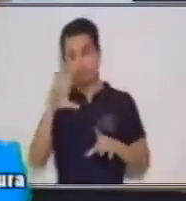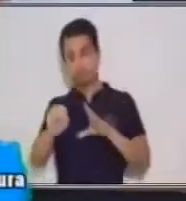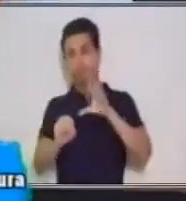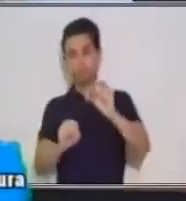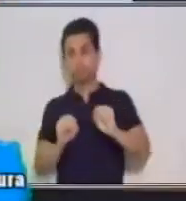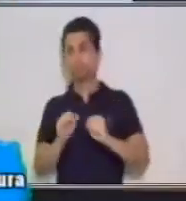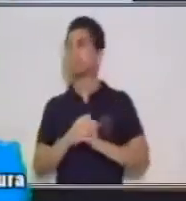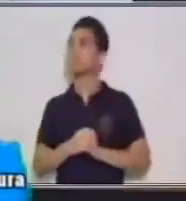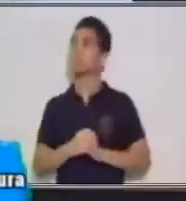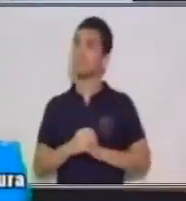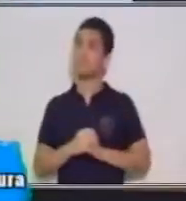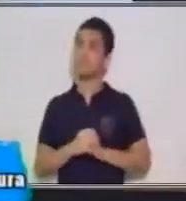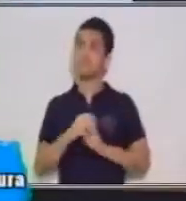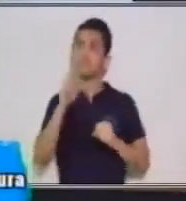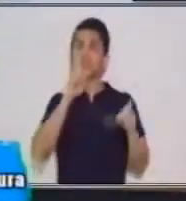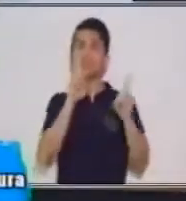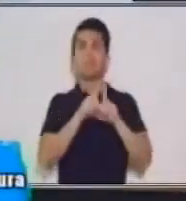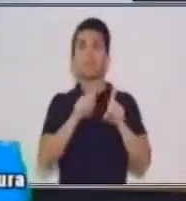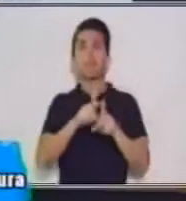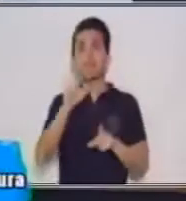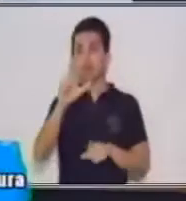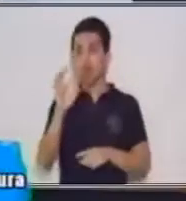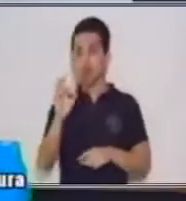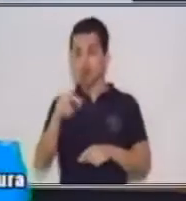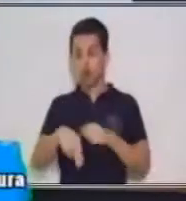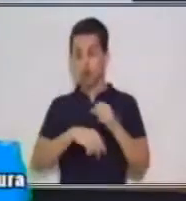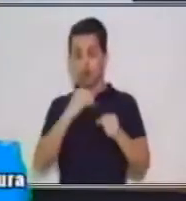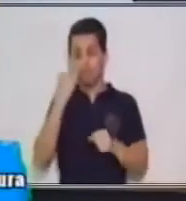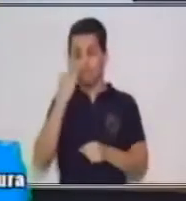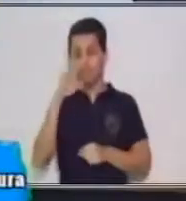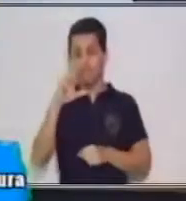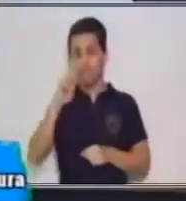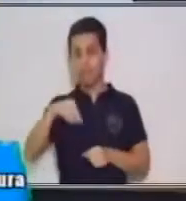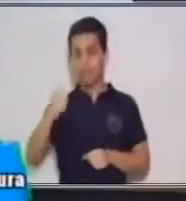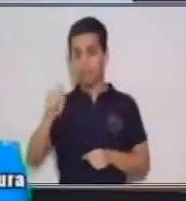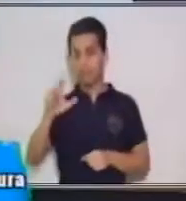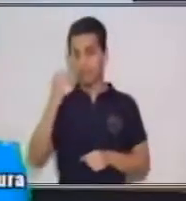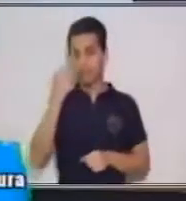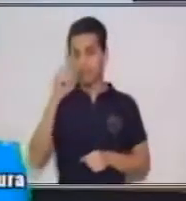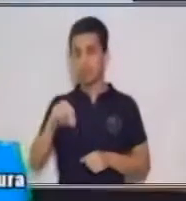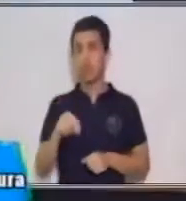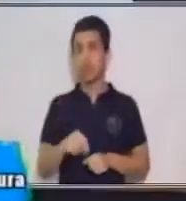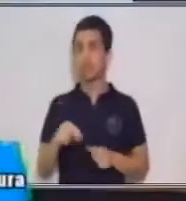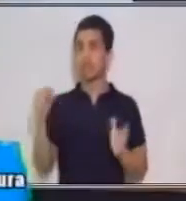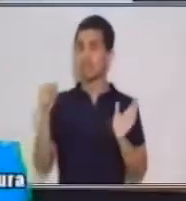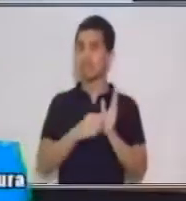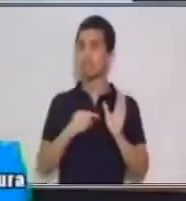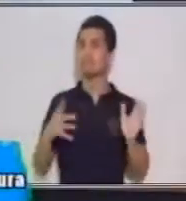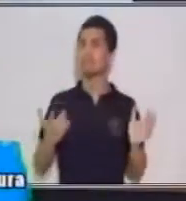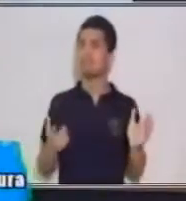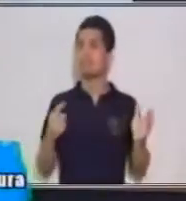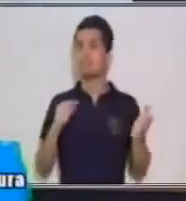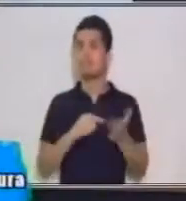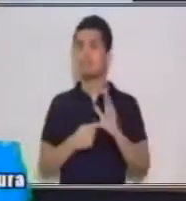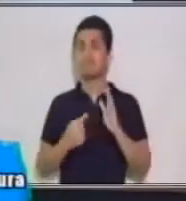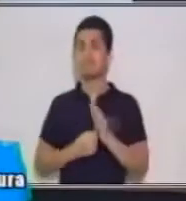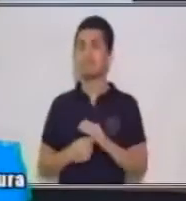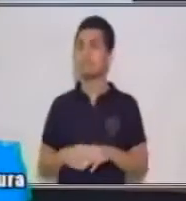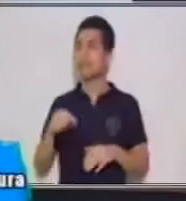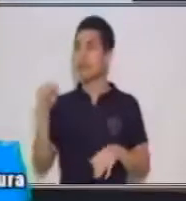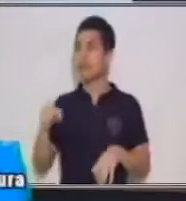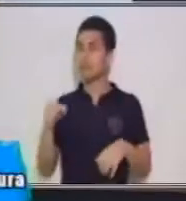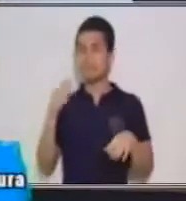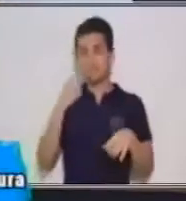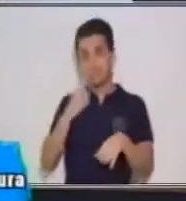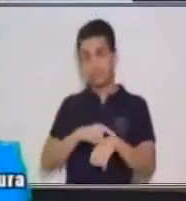También vamos a ir con la confirmación. ¿Qué significa esto? Aquí, en este momento de la lectura, yo